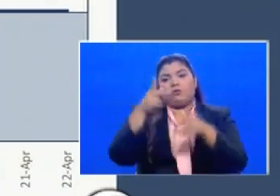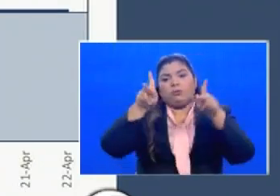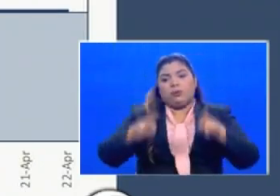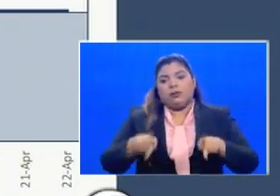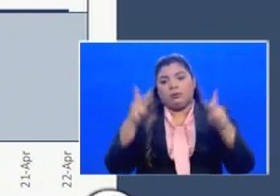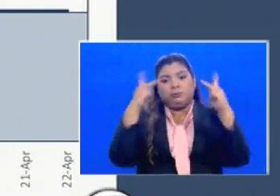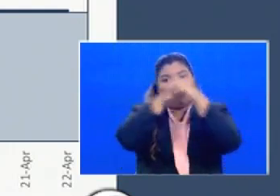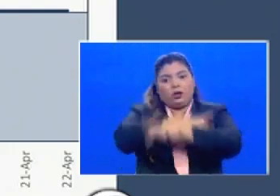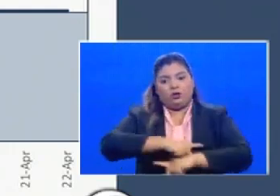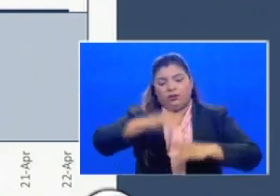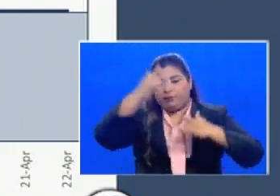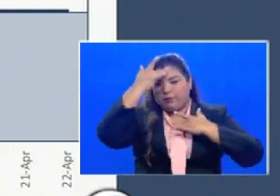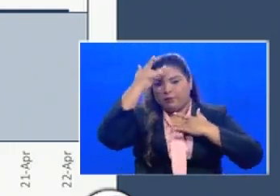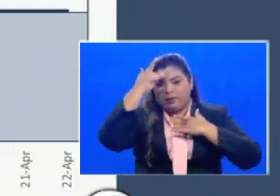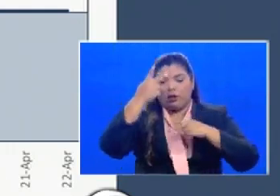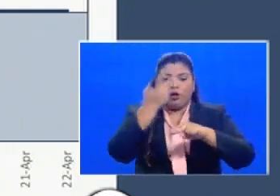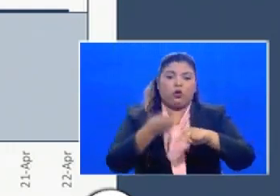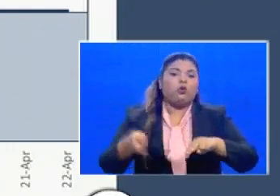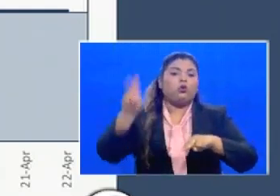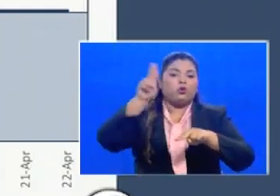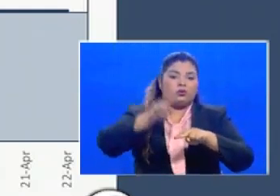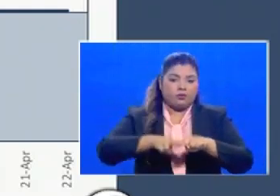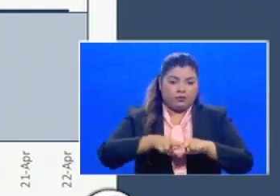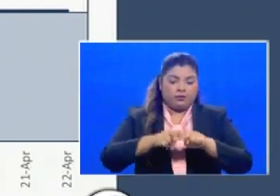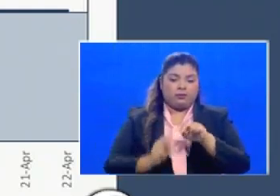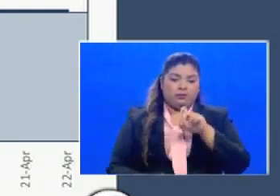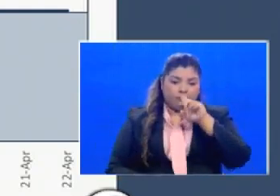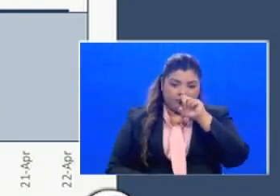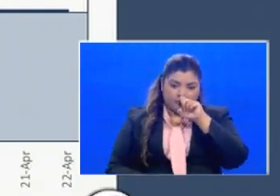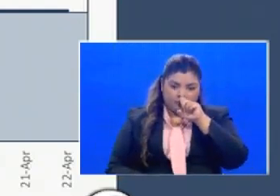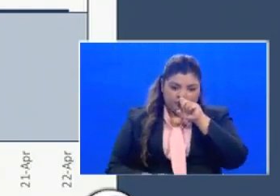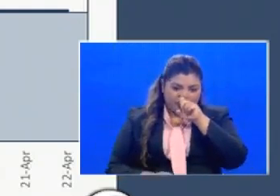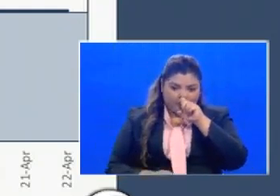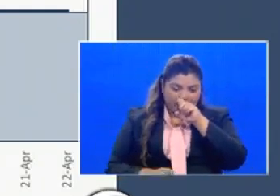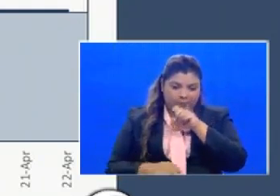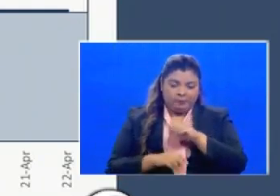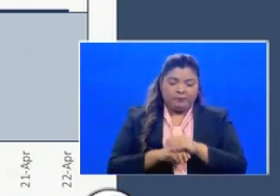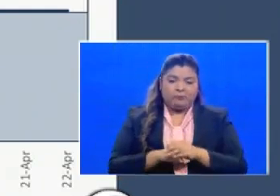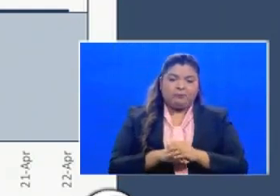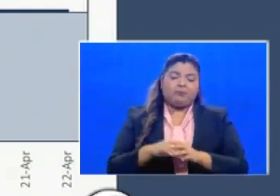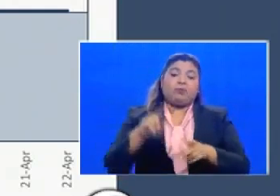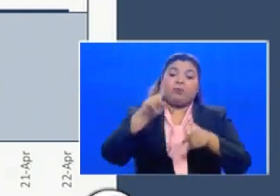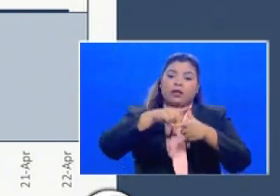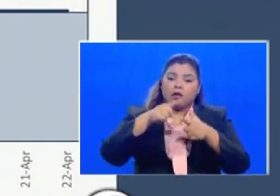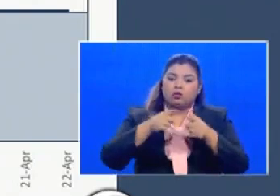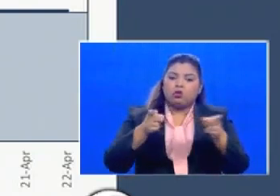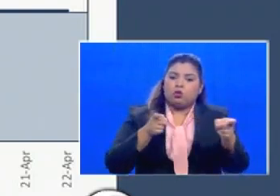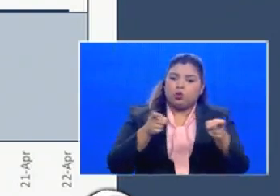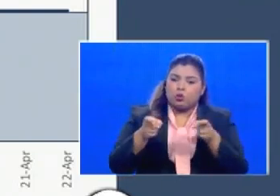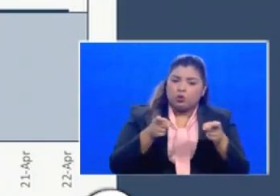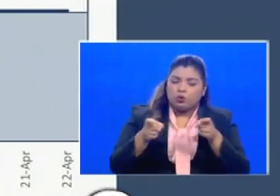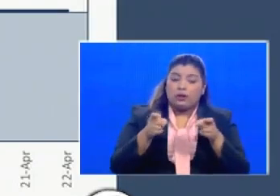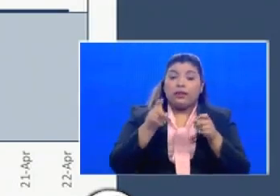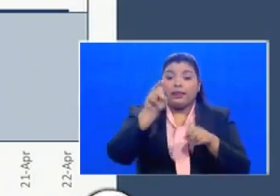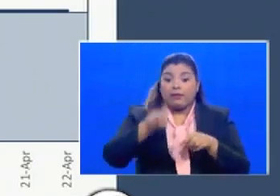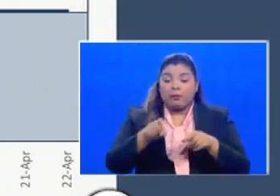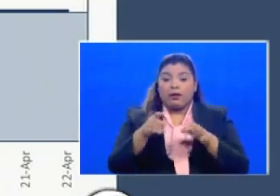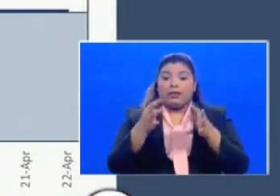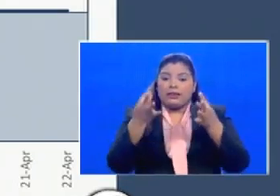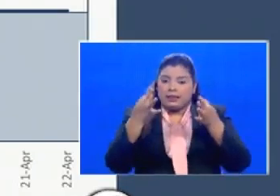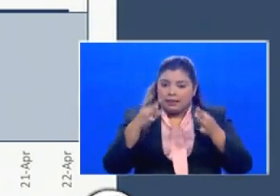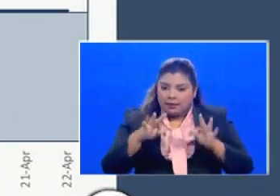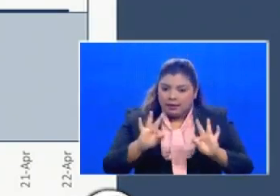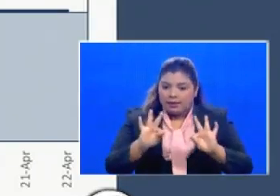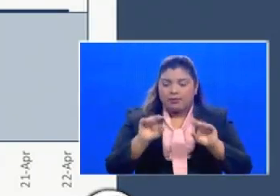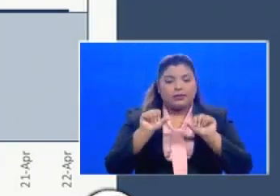que es lo que se conoce internacionalmente entonces las medidas van a ser tratar de continuar en